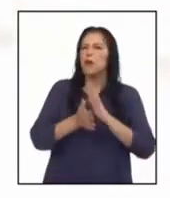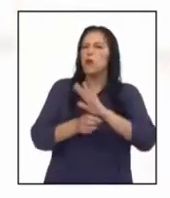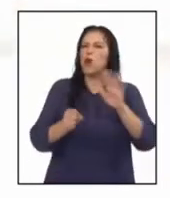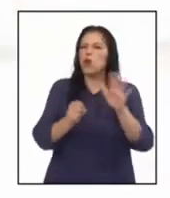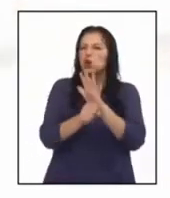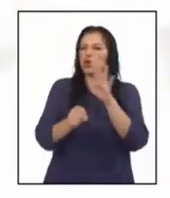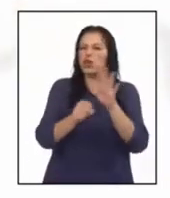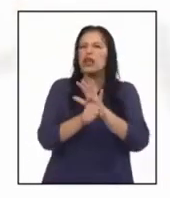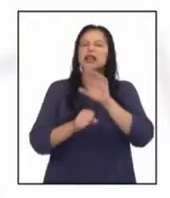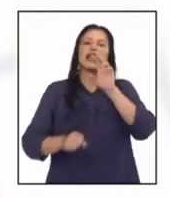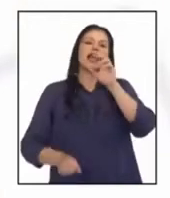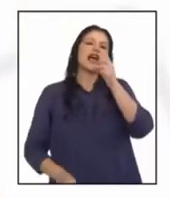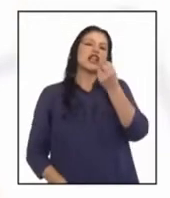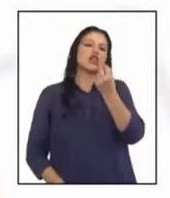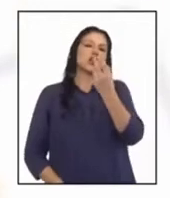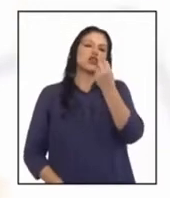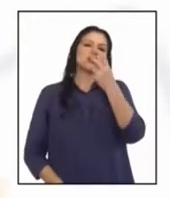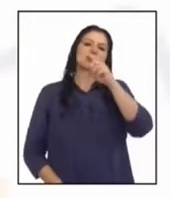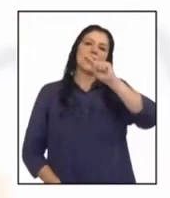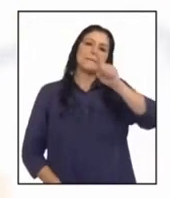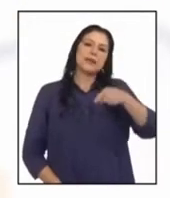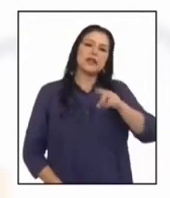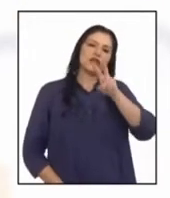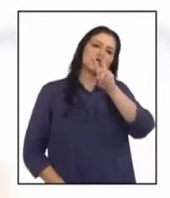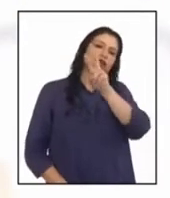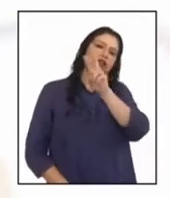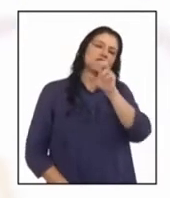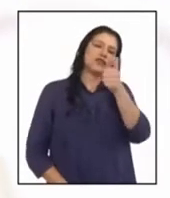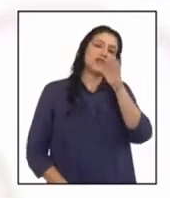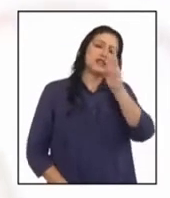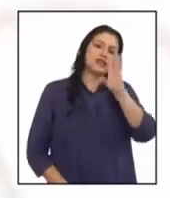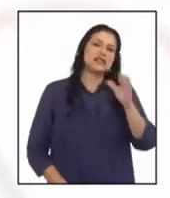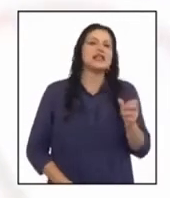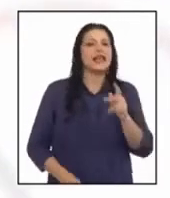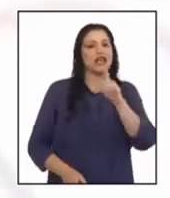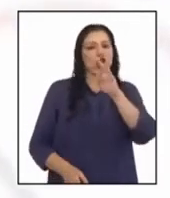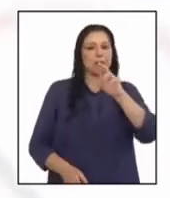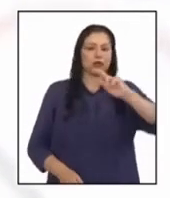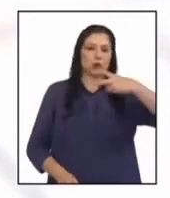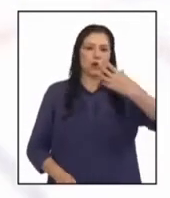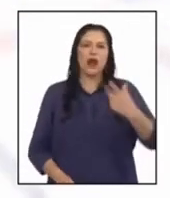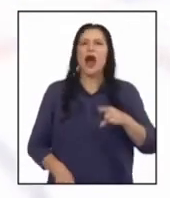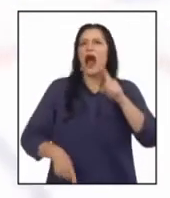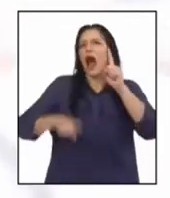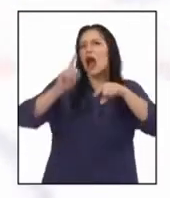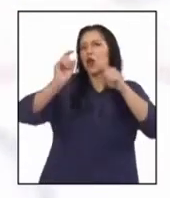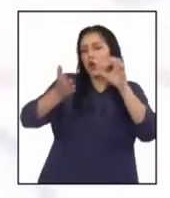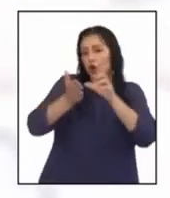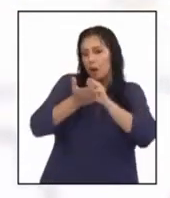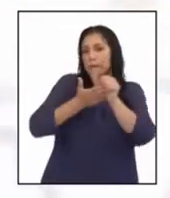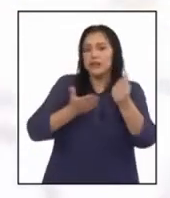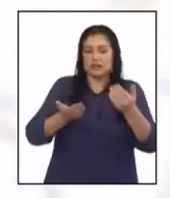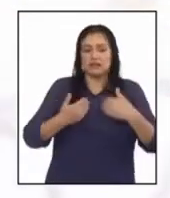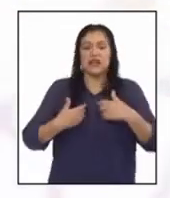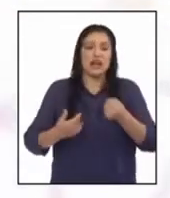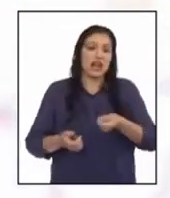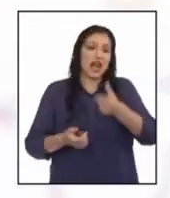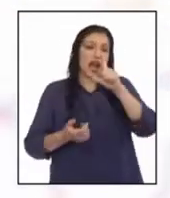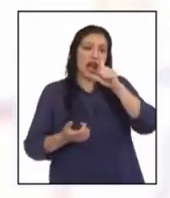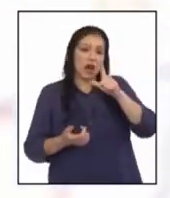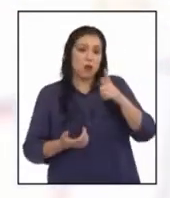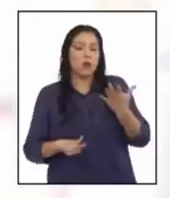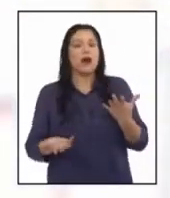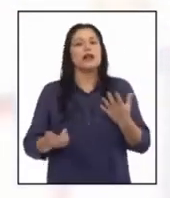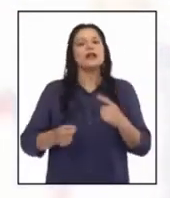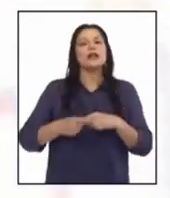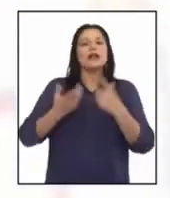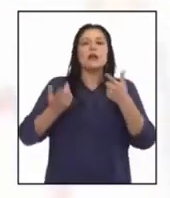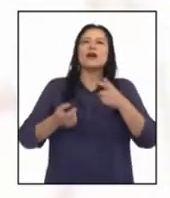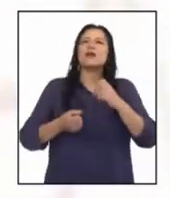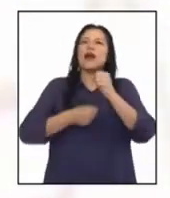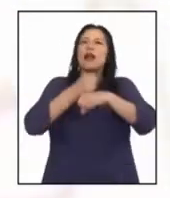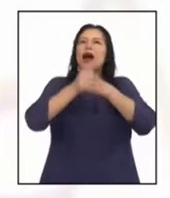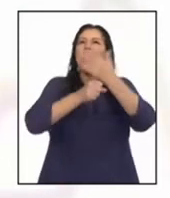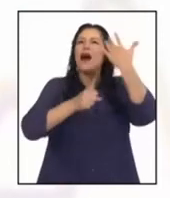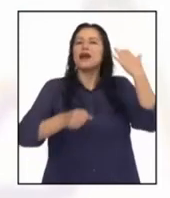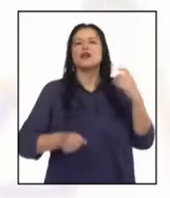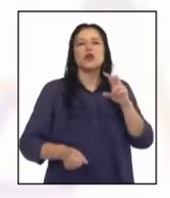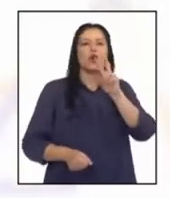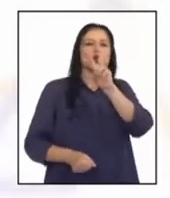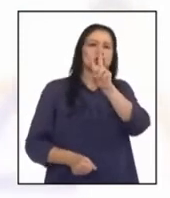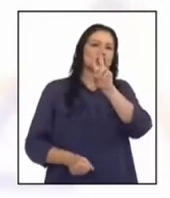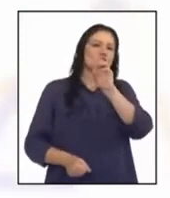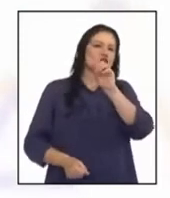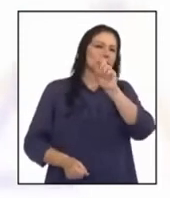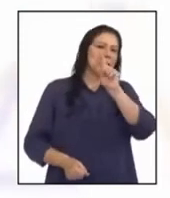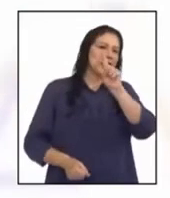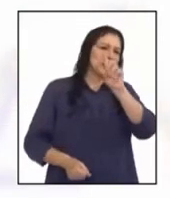.216 kilómetros al cuadrado. Solo algunos meses del año tiene agua. Durante el desborde del año 2017,